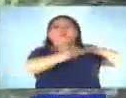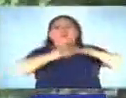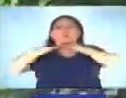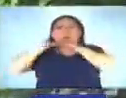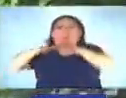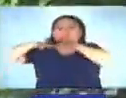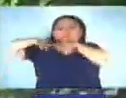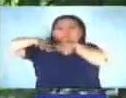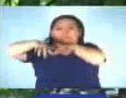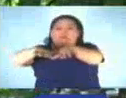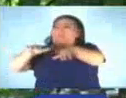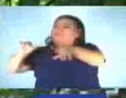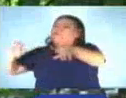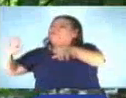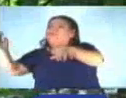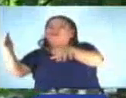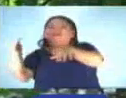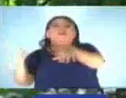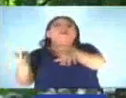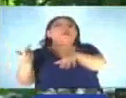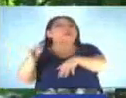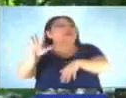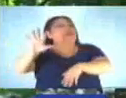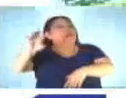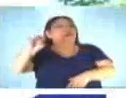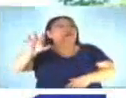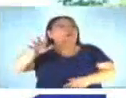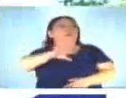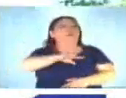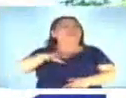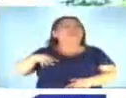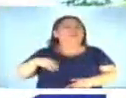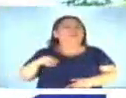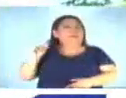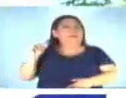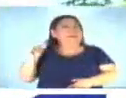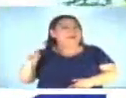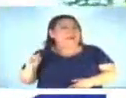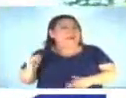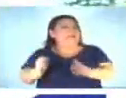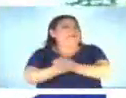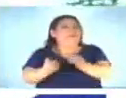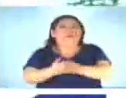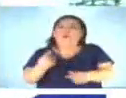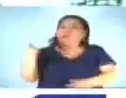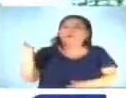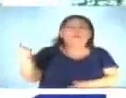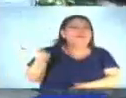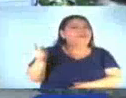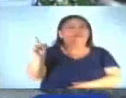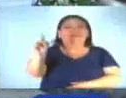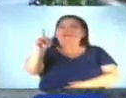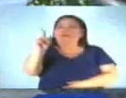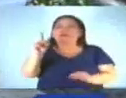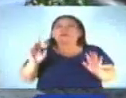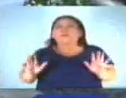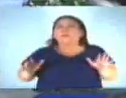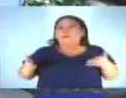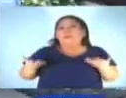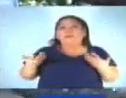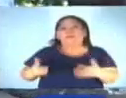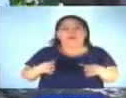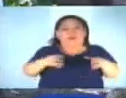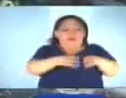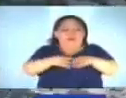de este río somos como 50 familias afectadas. Pero esta no es la única problemática que aqueja a los residentes, pues más de